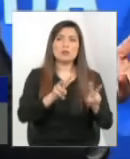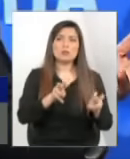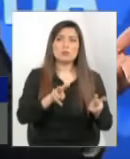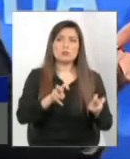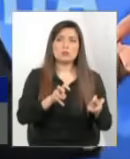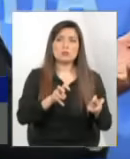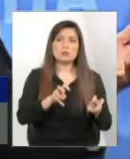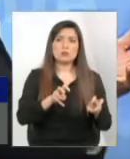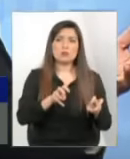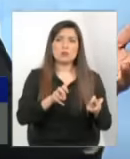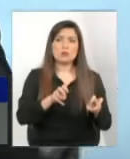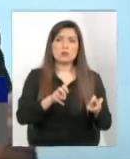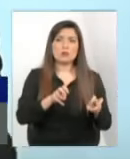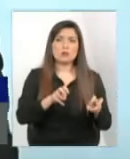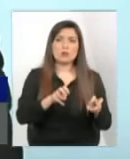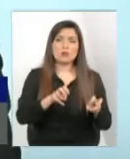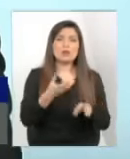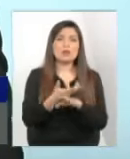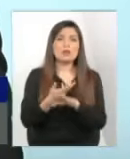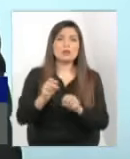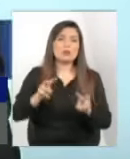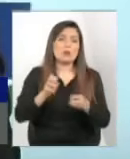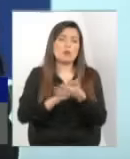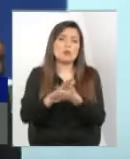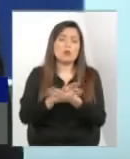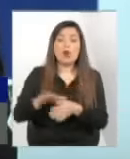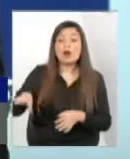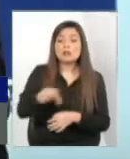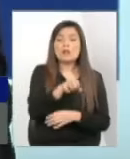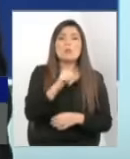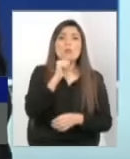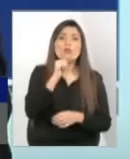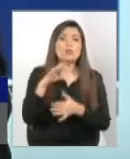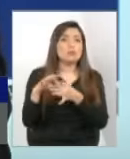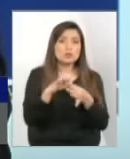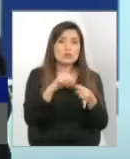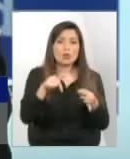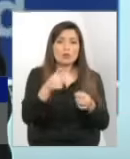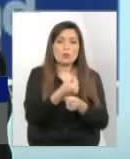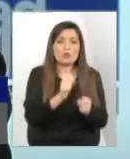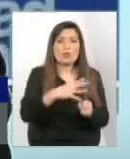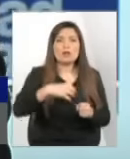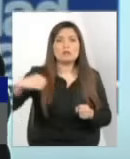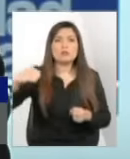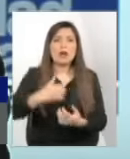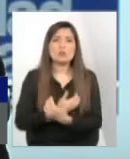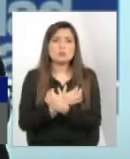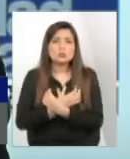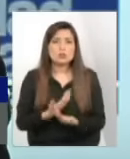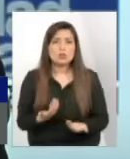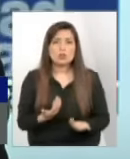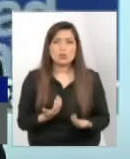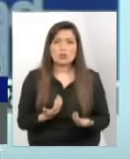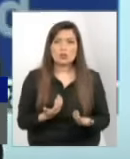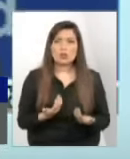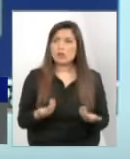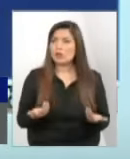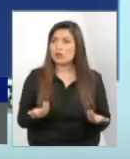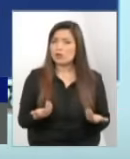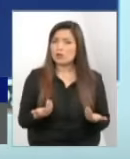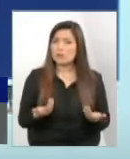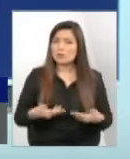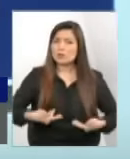ese niño también no le sube de adopción y eso ha pasado, yo tuve un caso de hace dos años atrás que ha vuelto una cosa de sentido y la situación era como pobreza entonces